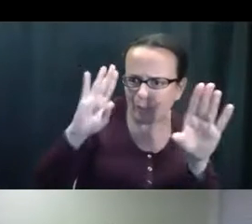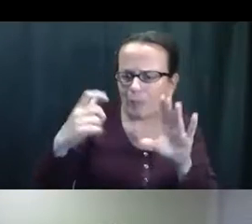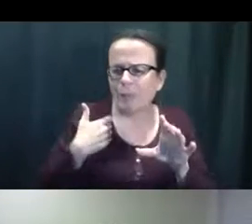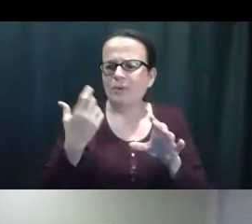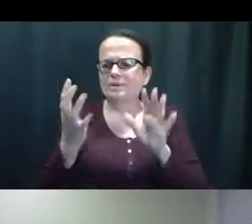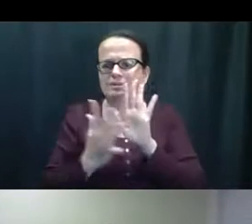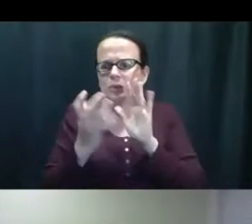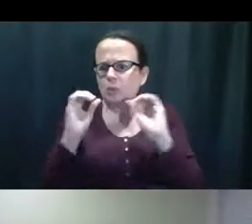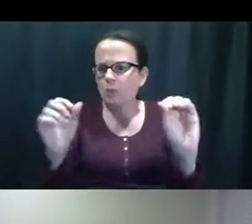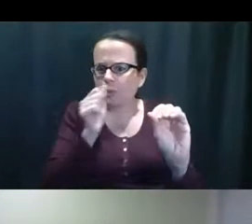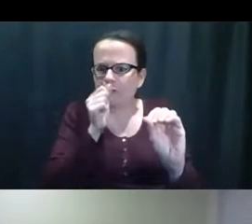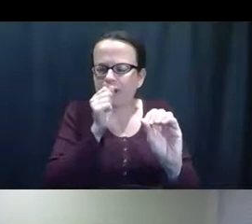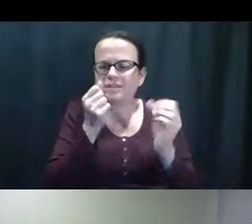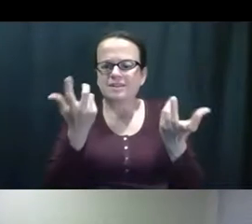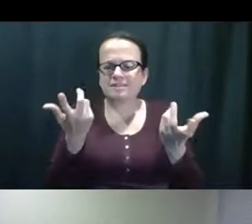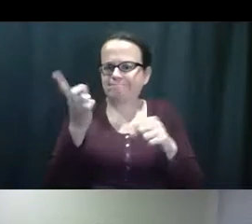hola